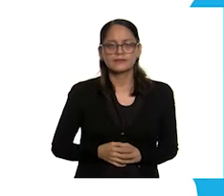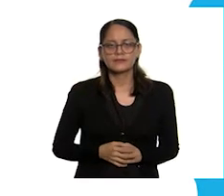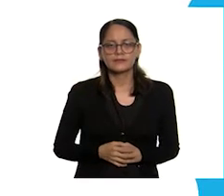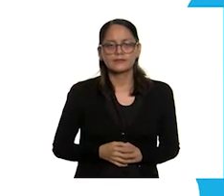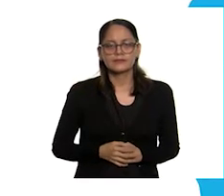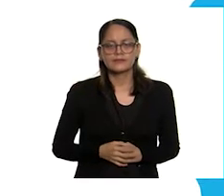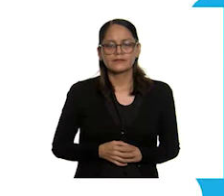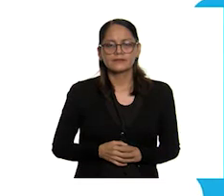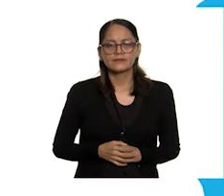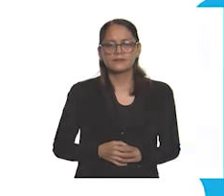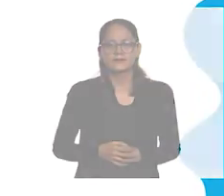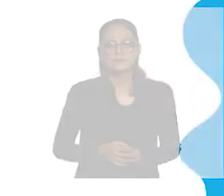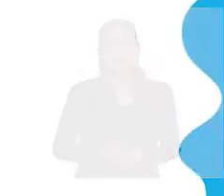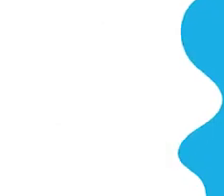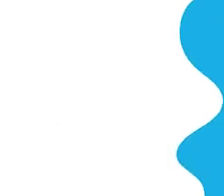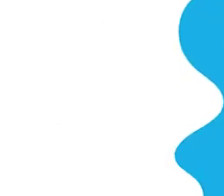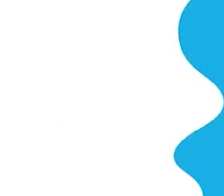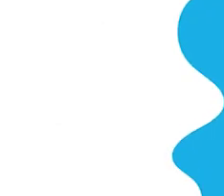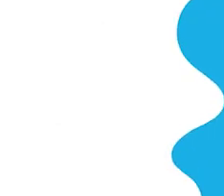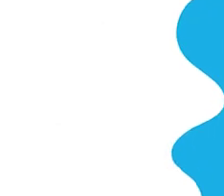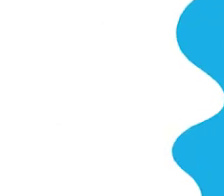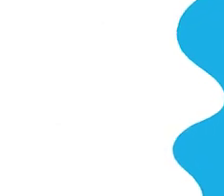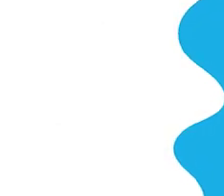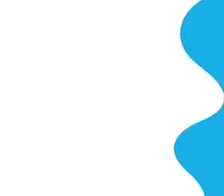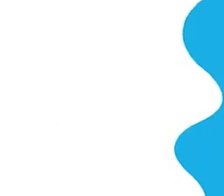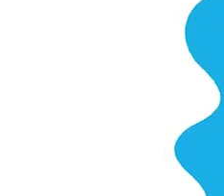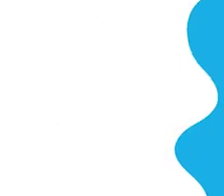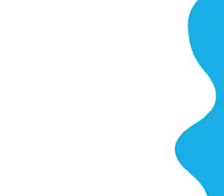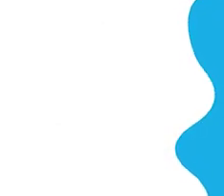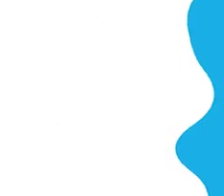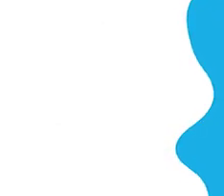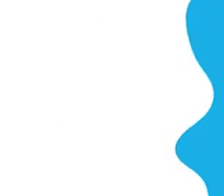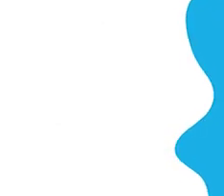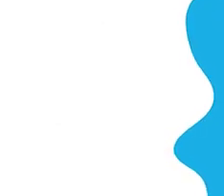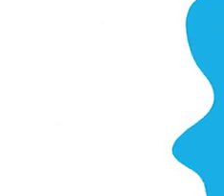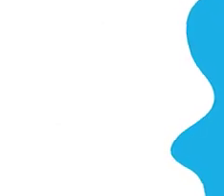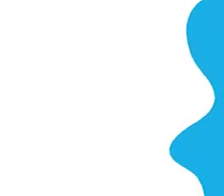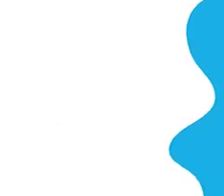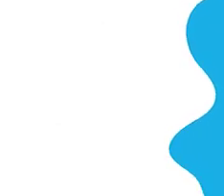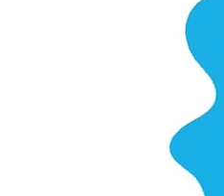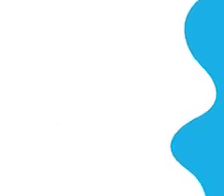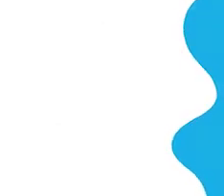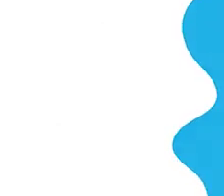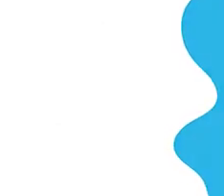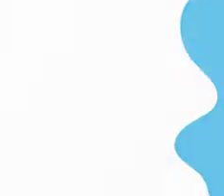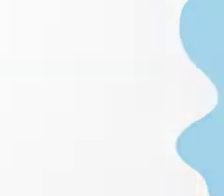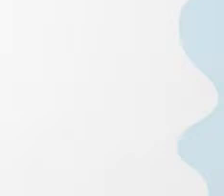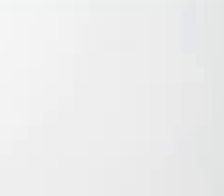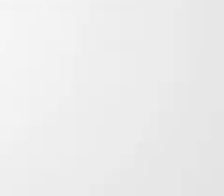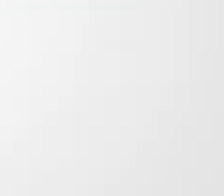Aprende en Casa.cep.gov.mx.